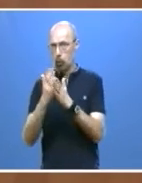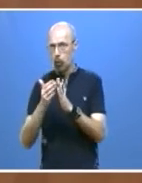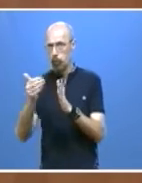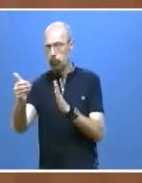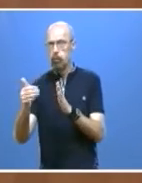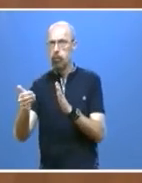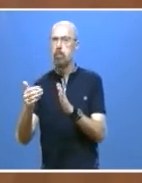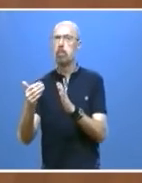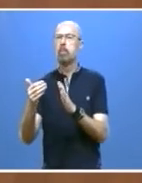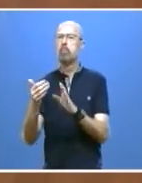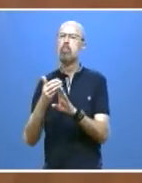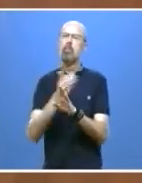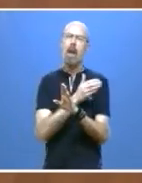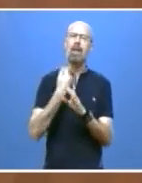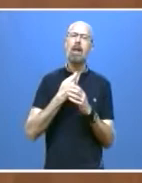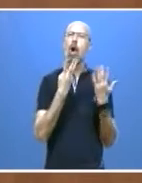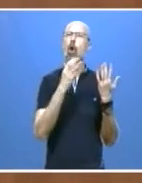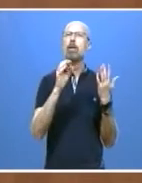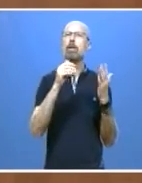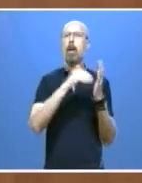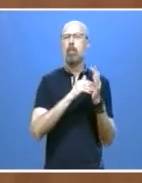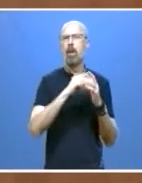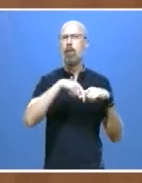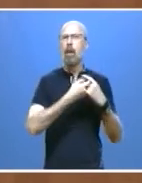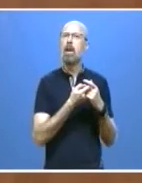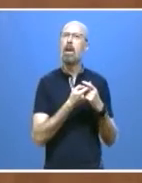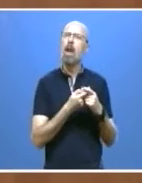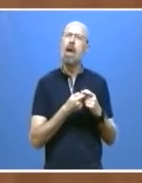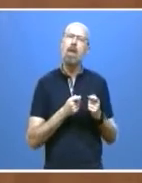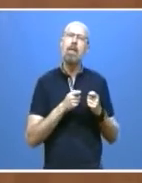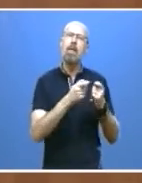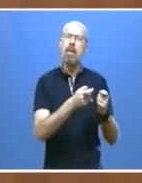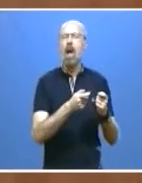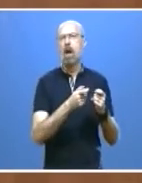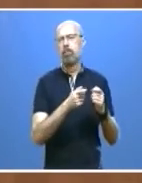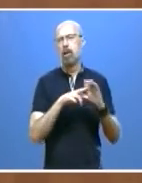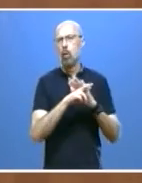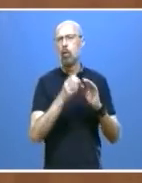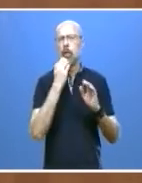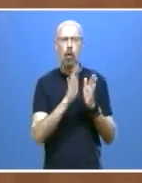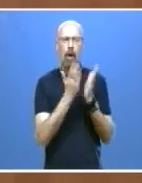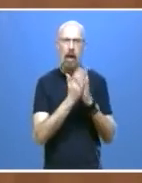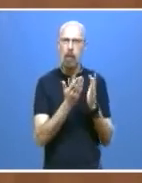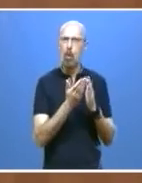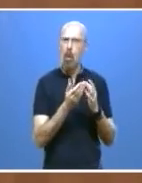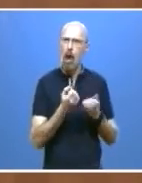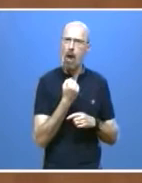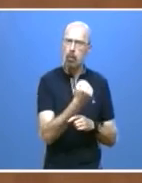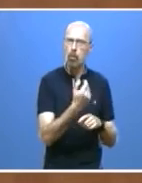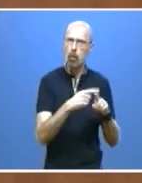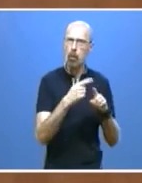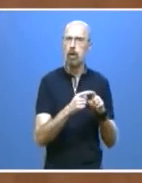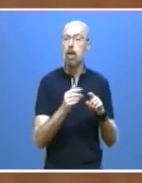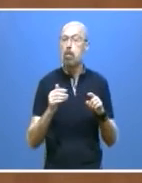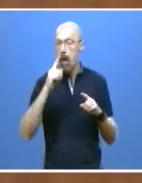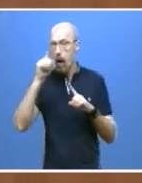se han beneficiado de nuestras ayudas para libros de texto y para el próximo introduciremos mejoras para las más vulnerables